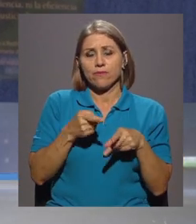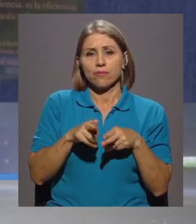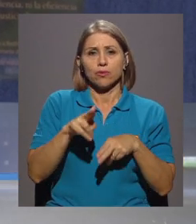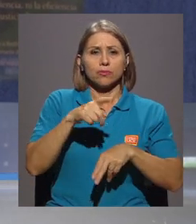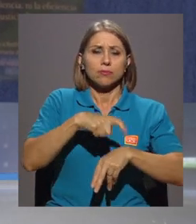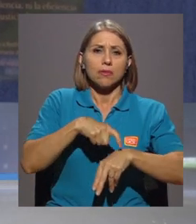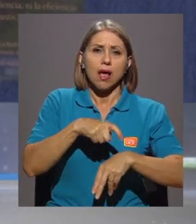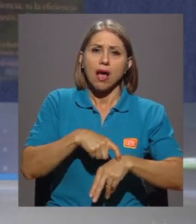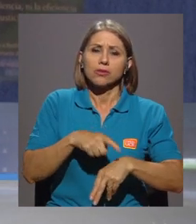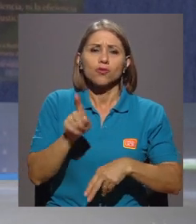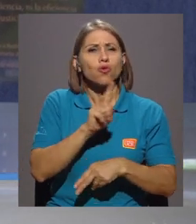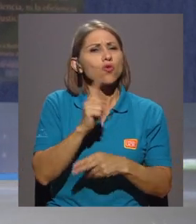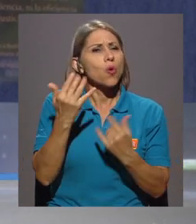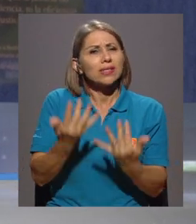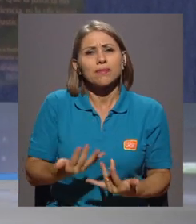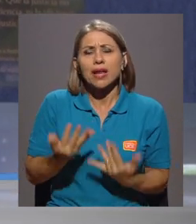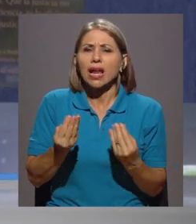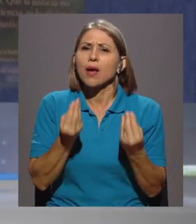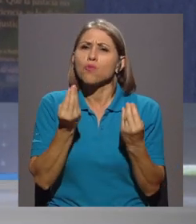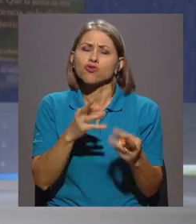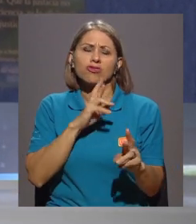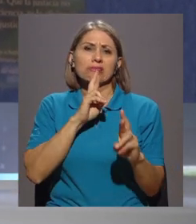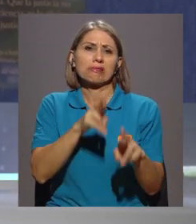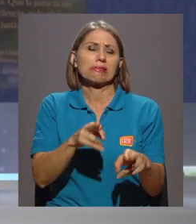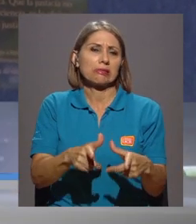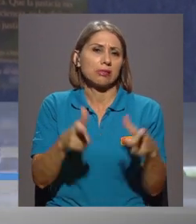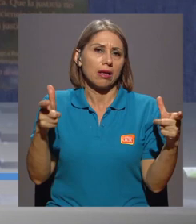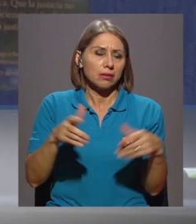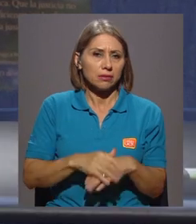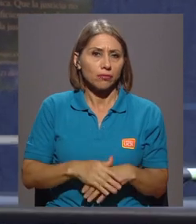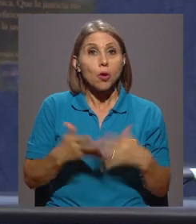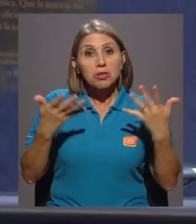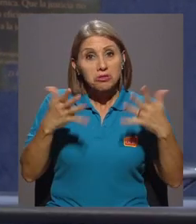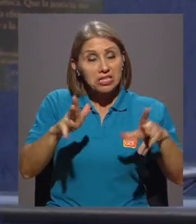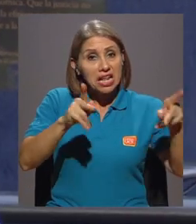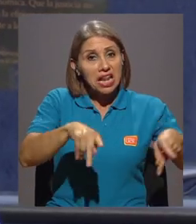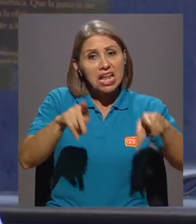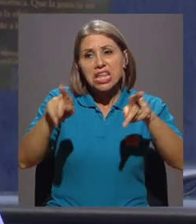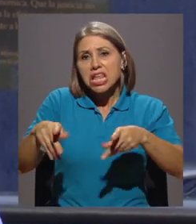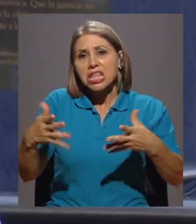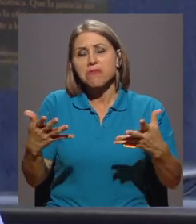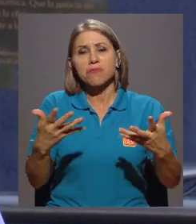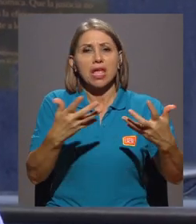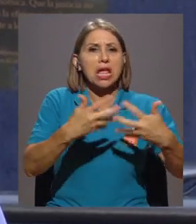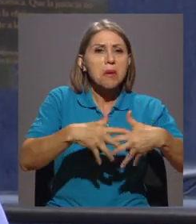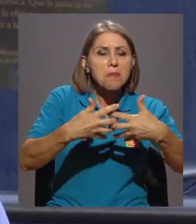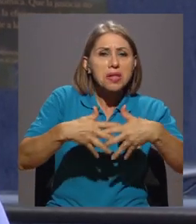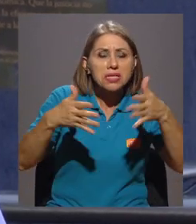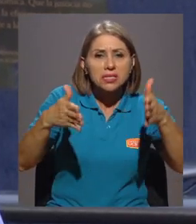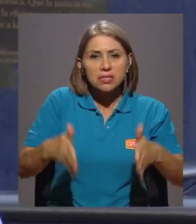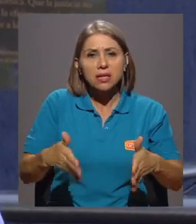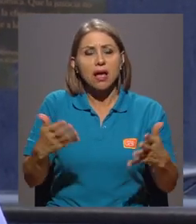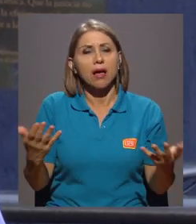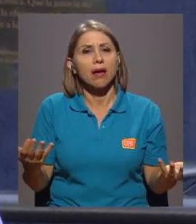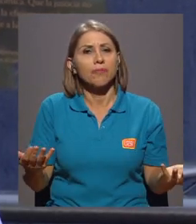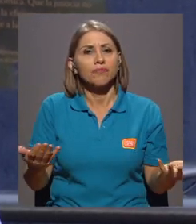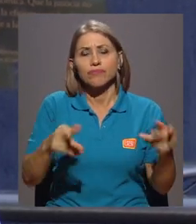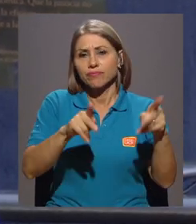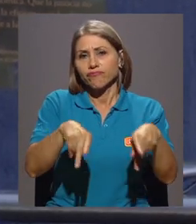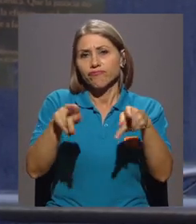no esperaría efectos muy grandes, ¿verdad? Después de que la gente, los empresarios y